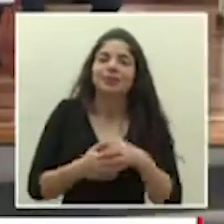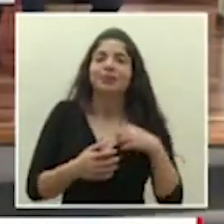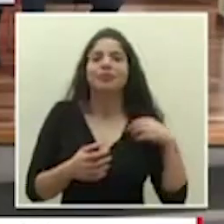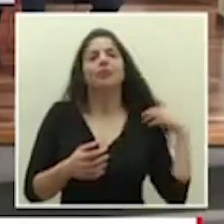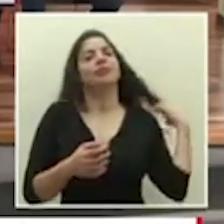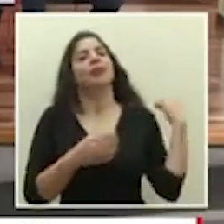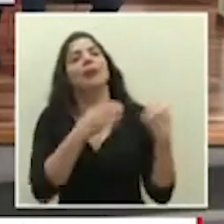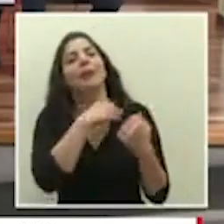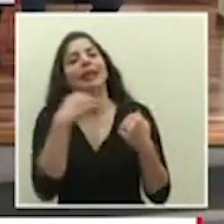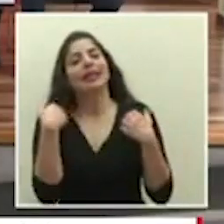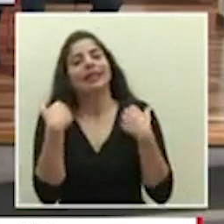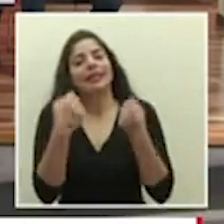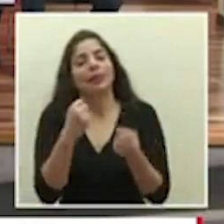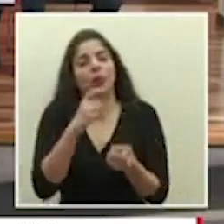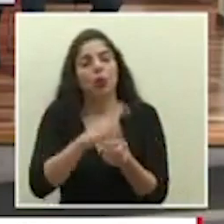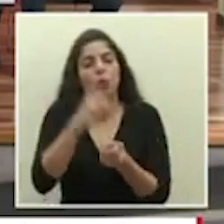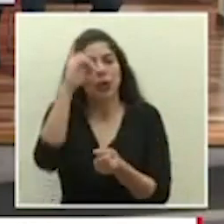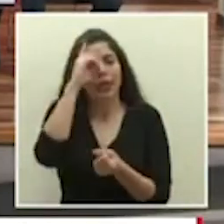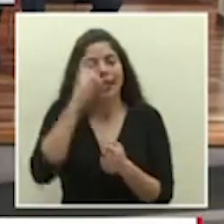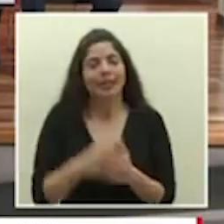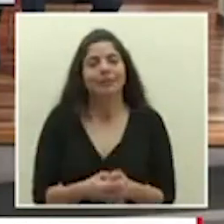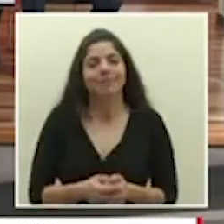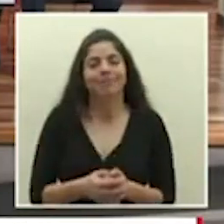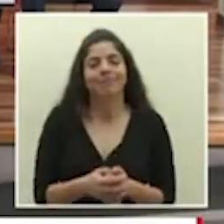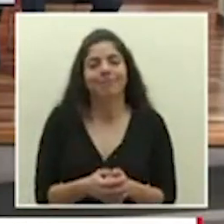ministro de salud el doctor daniel salas